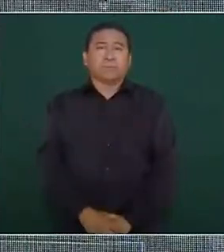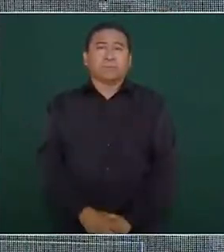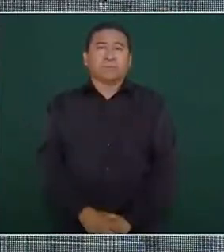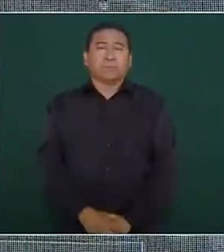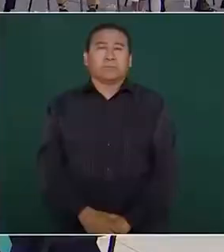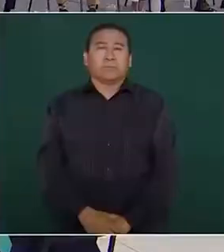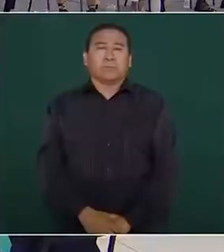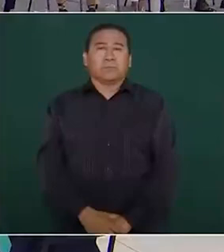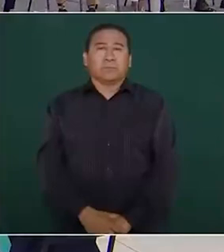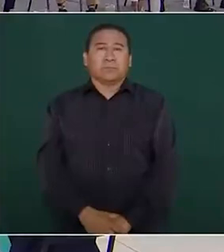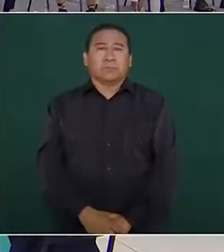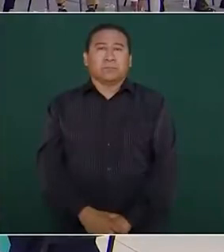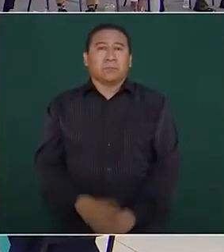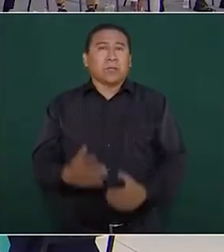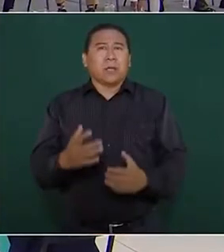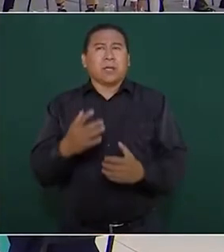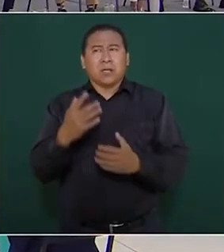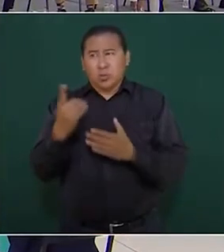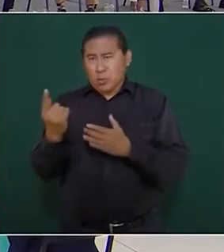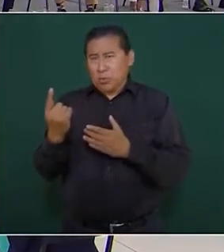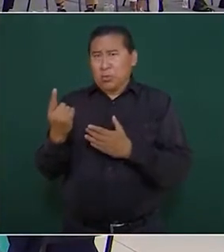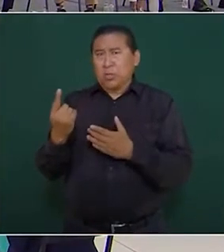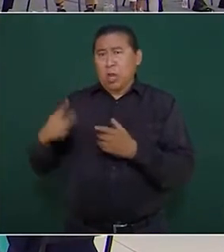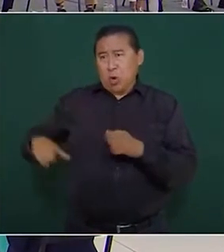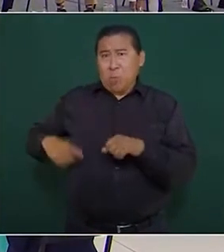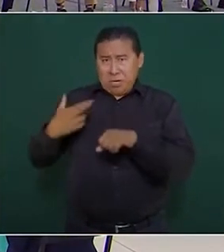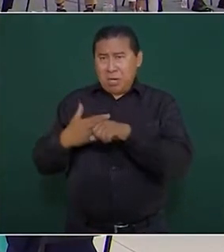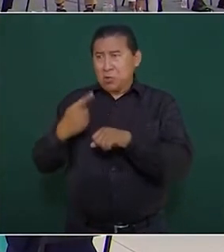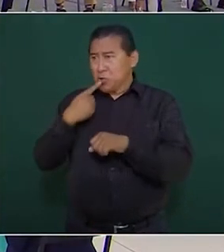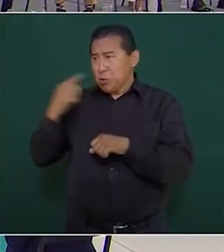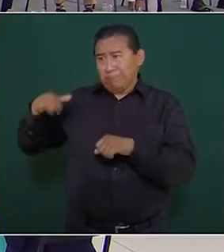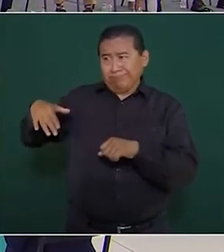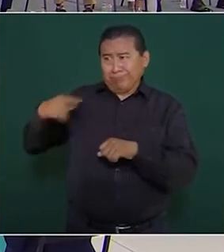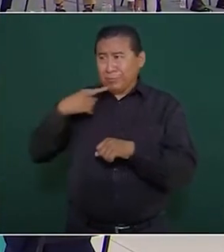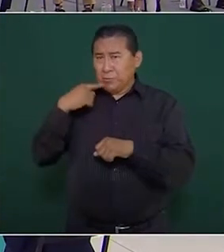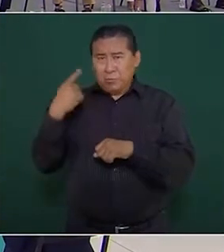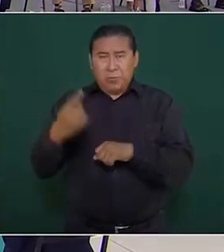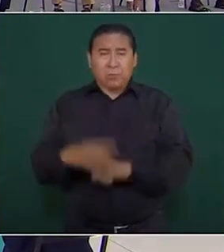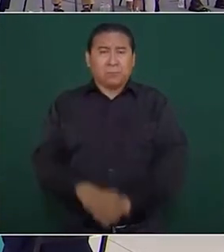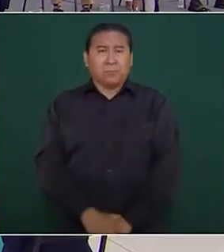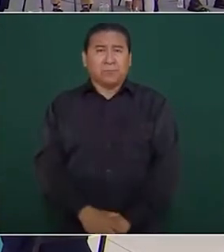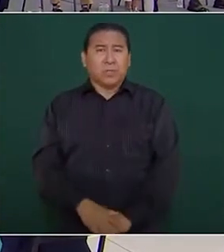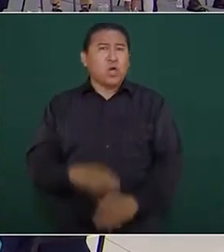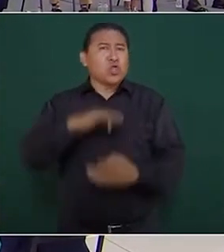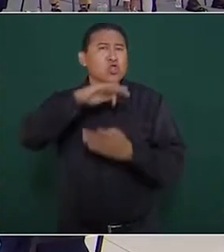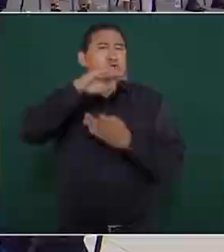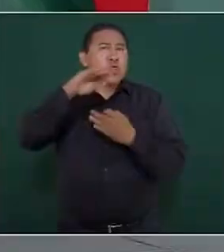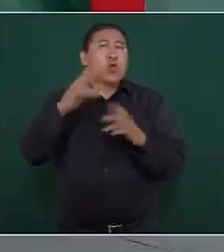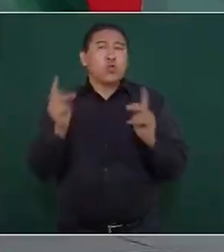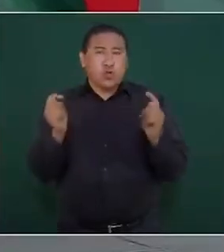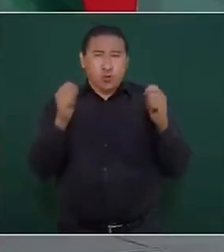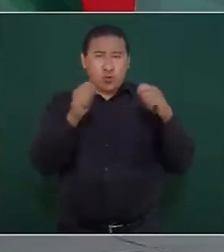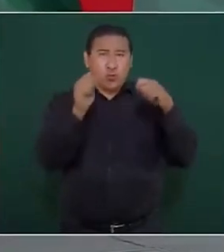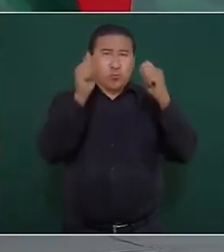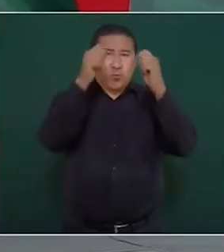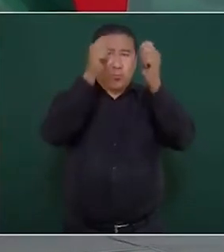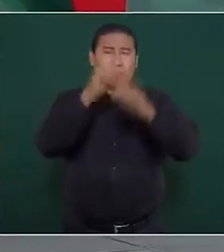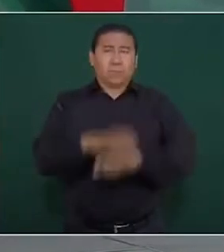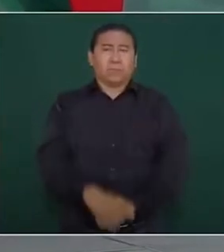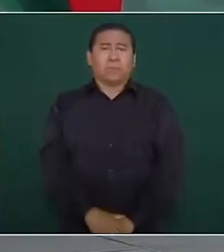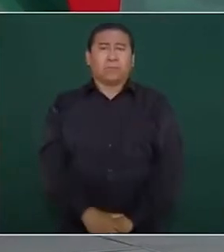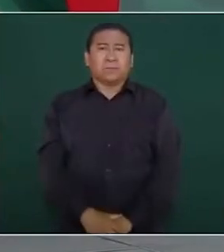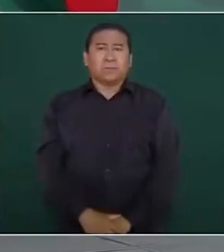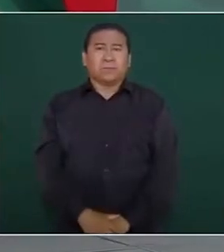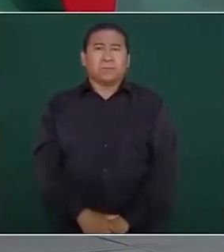lo mencionó el ciudadano gobernador, aquí todo lo que es Tulum, donde está